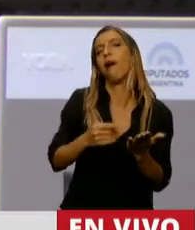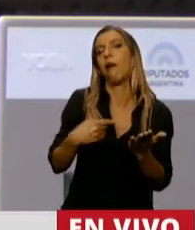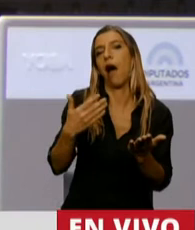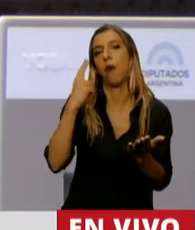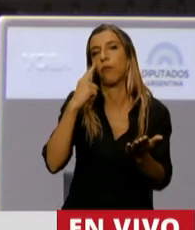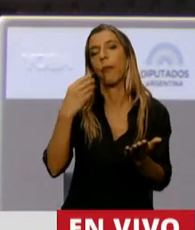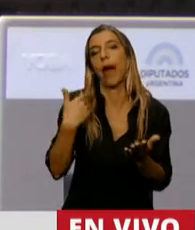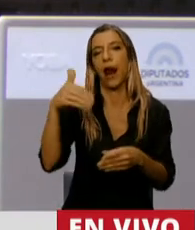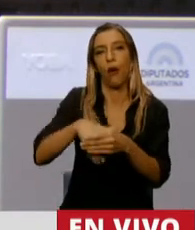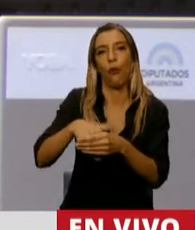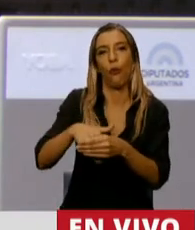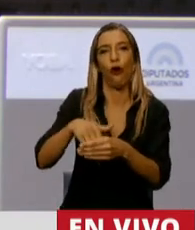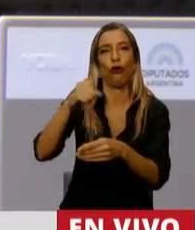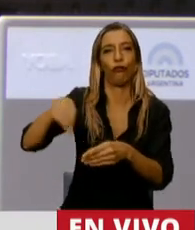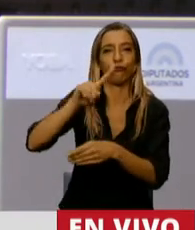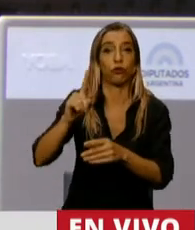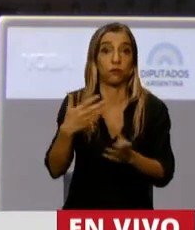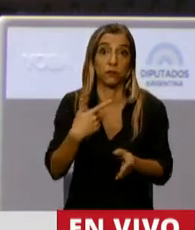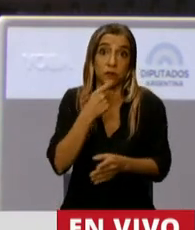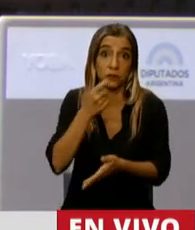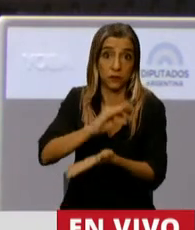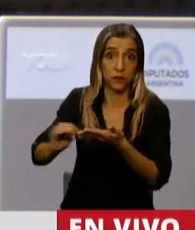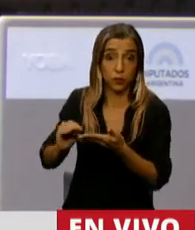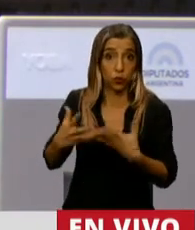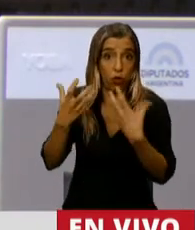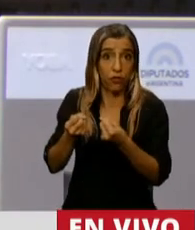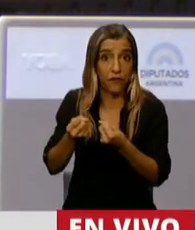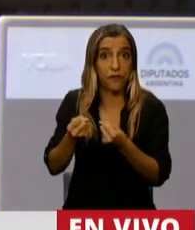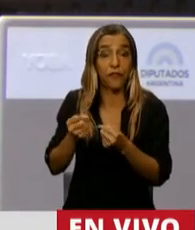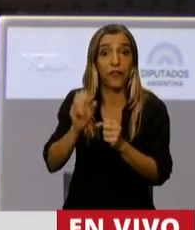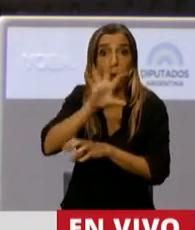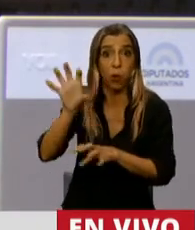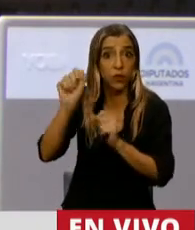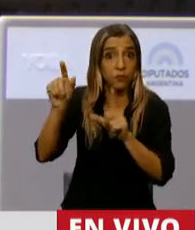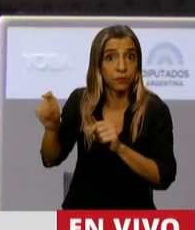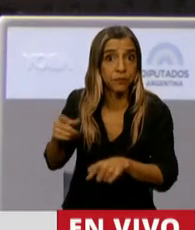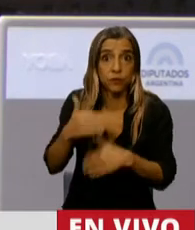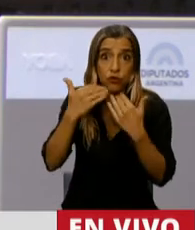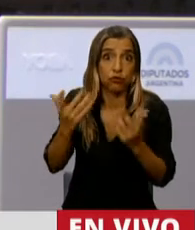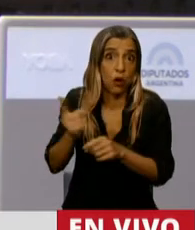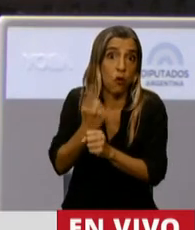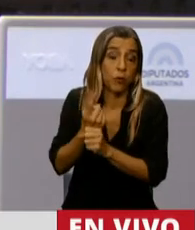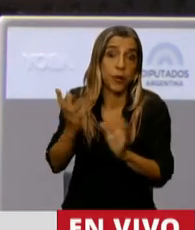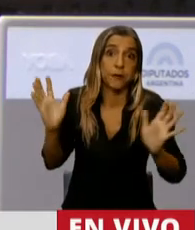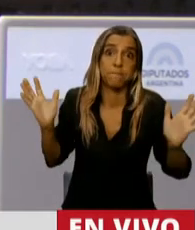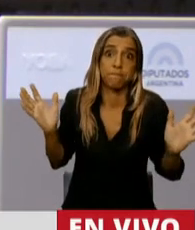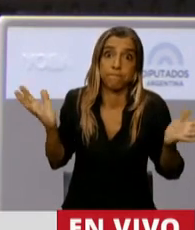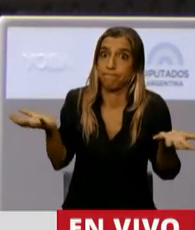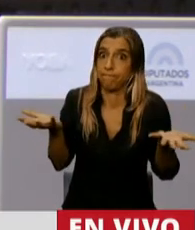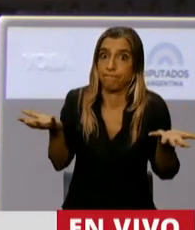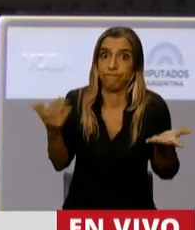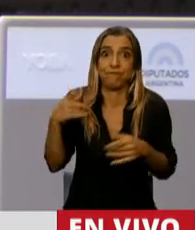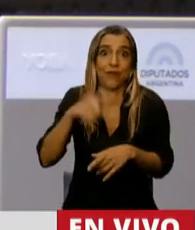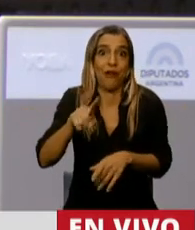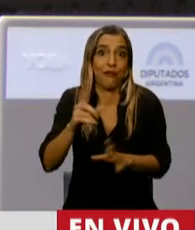que está acá no va a saber defender intereses de su propia provincia, y por sobre eso se lo